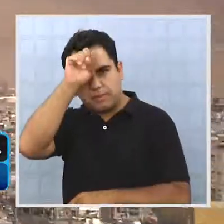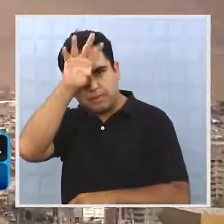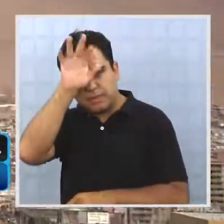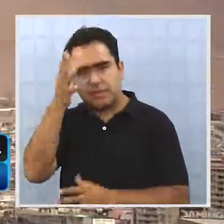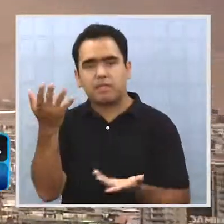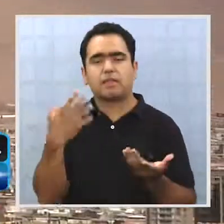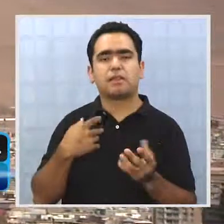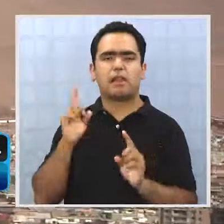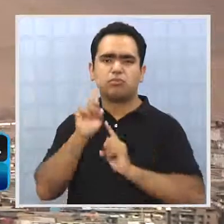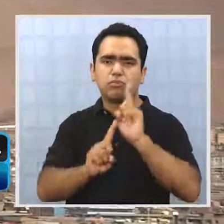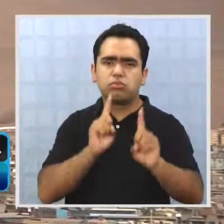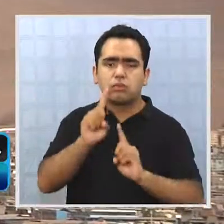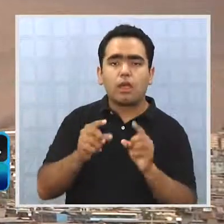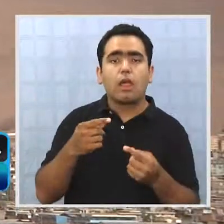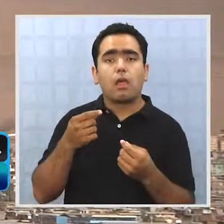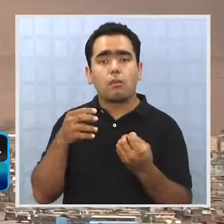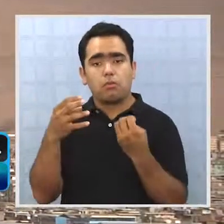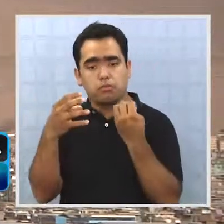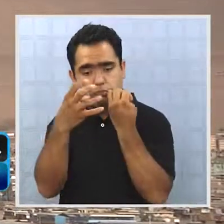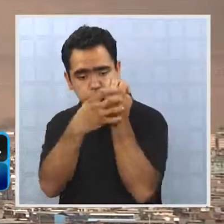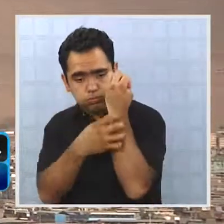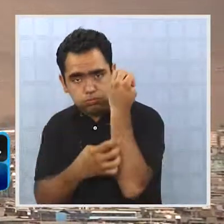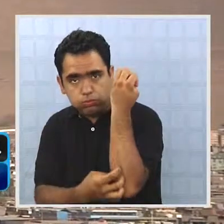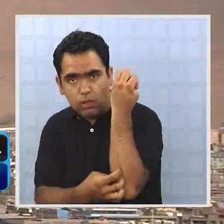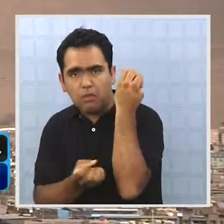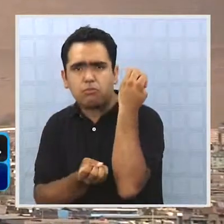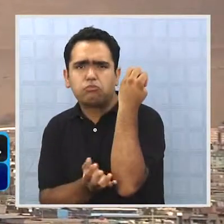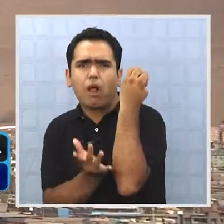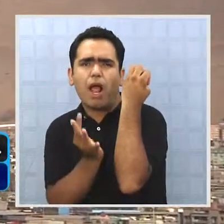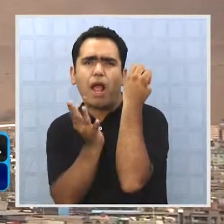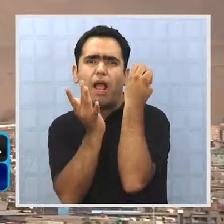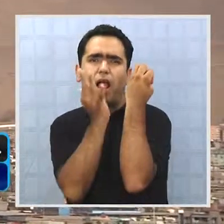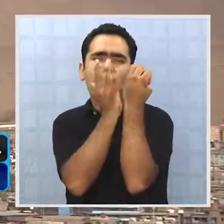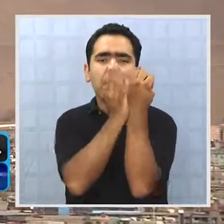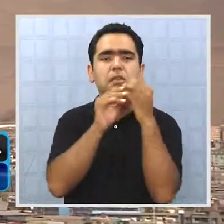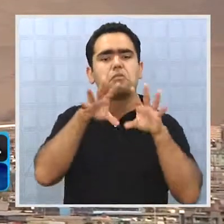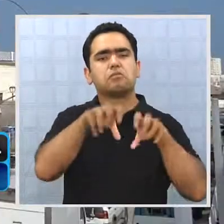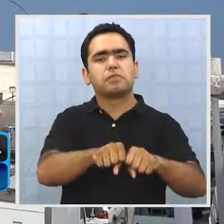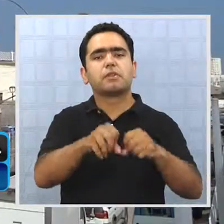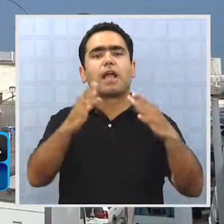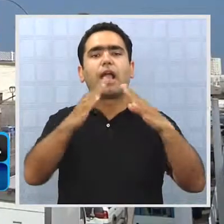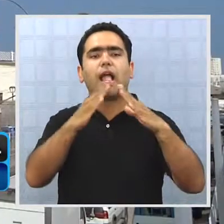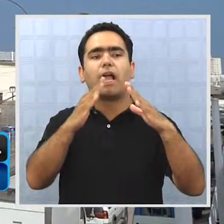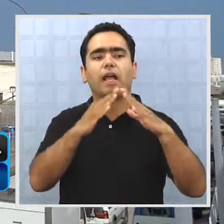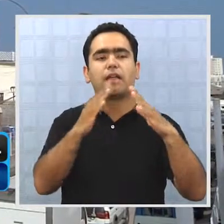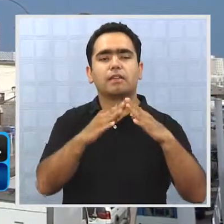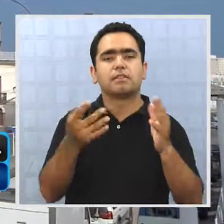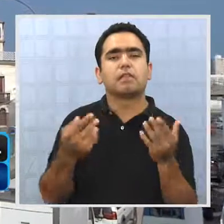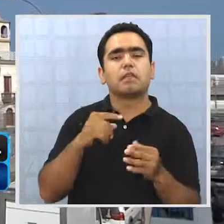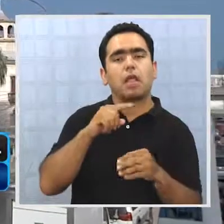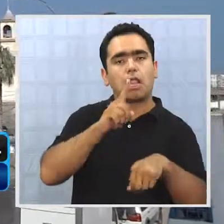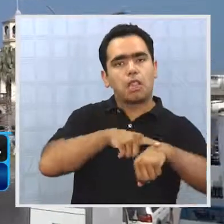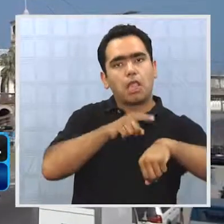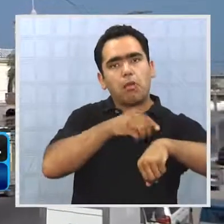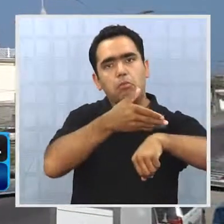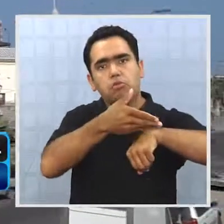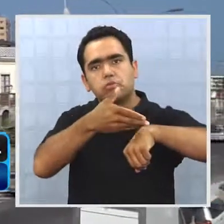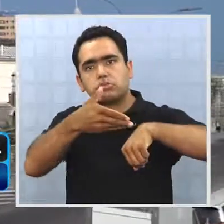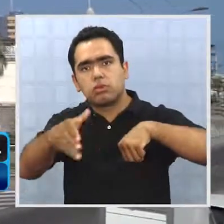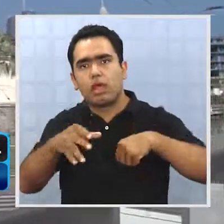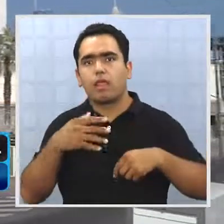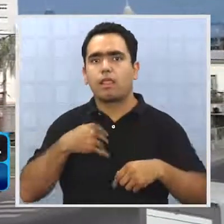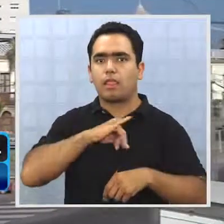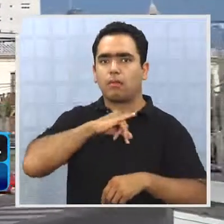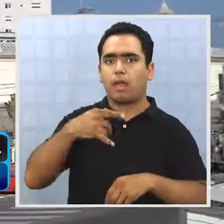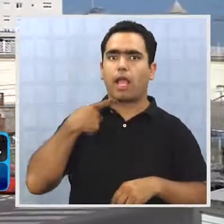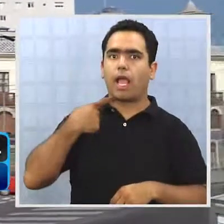familias enteras provenientes de distintos puntos del país se desplacen a esta zona y adquieran una vivienda, que con el paso del tiempo ha variado su